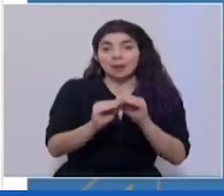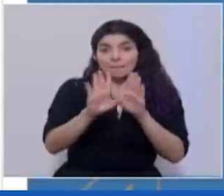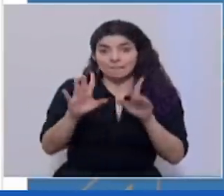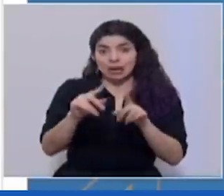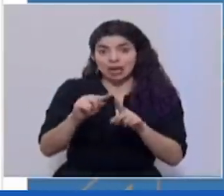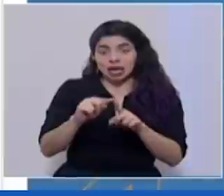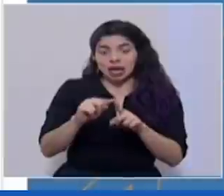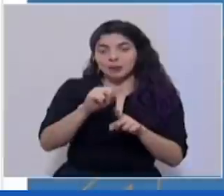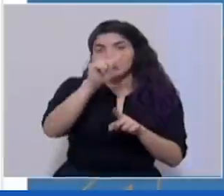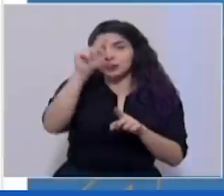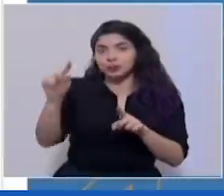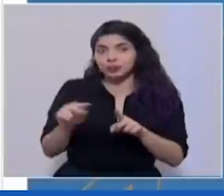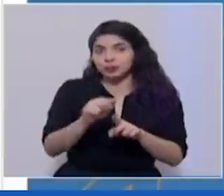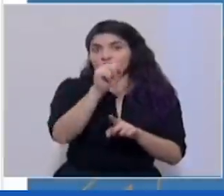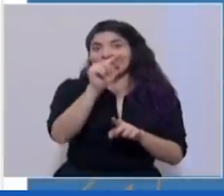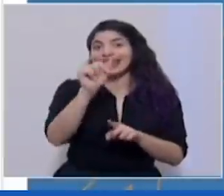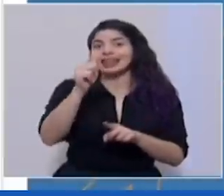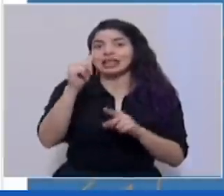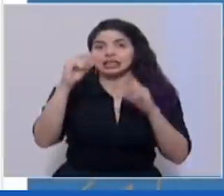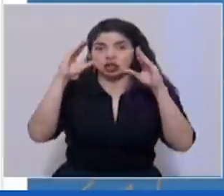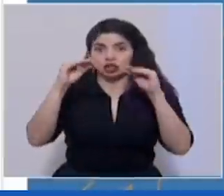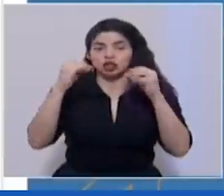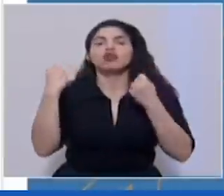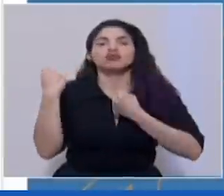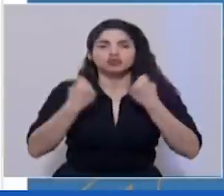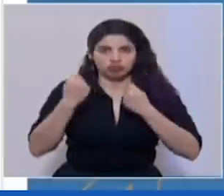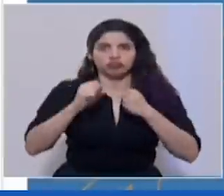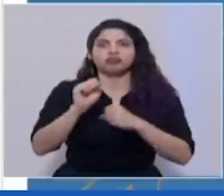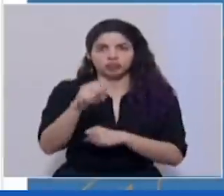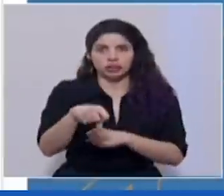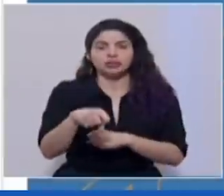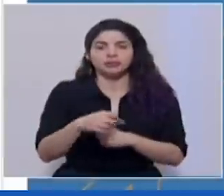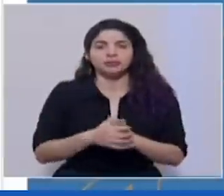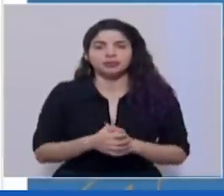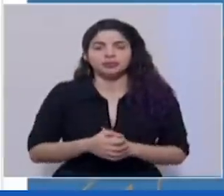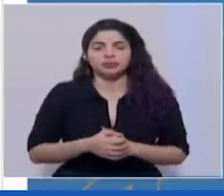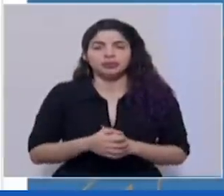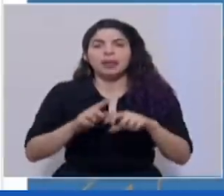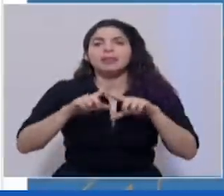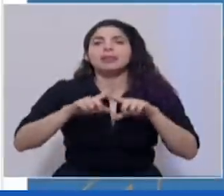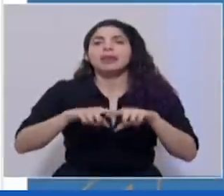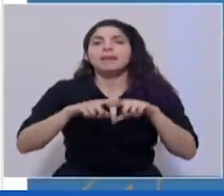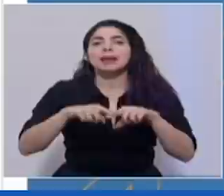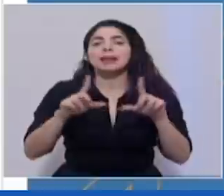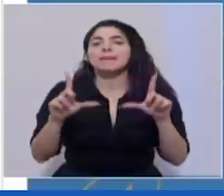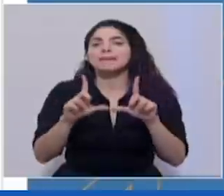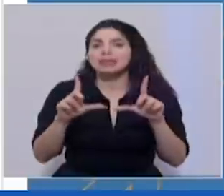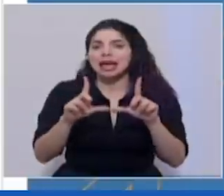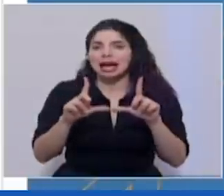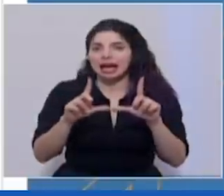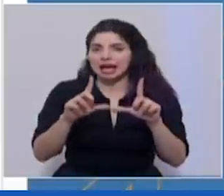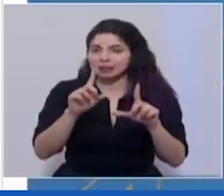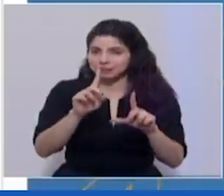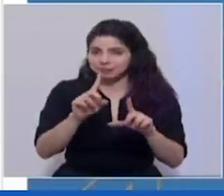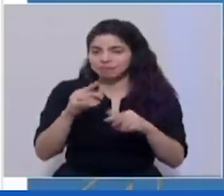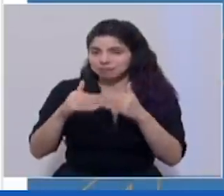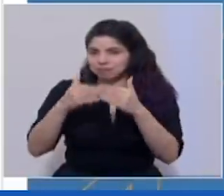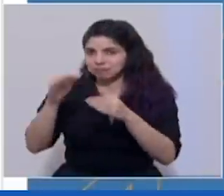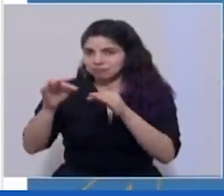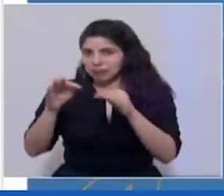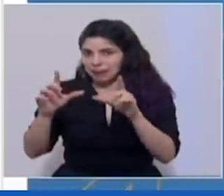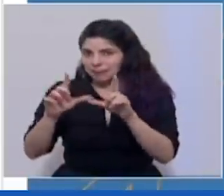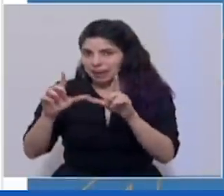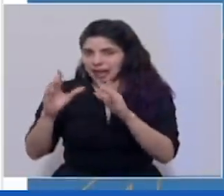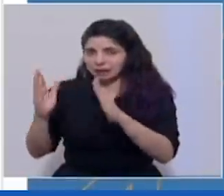y las diez de la noche, según la condición de placas que más adelante mencionaré.